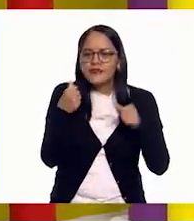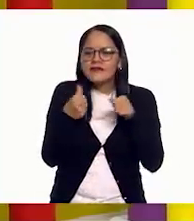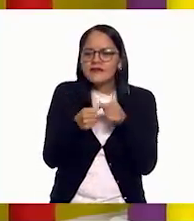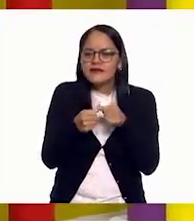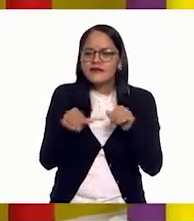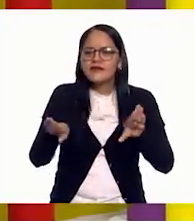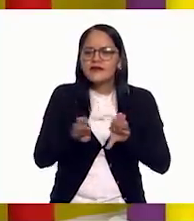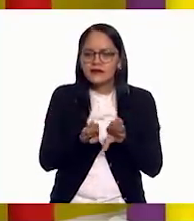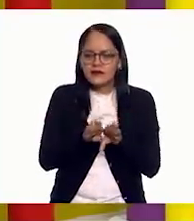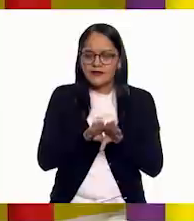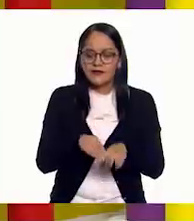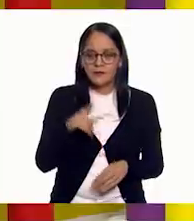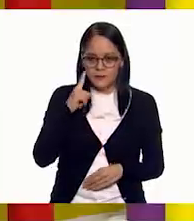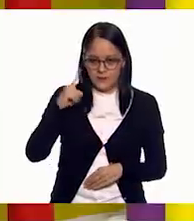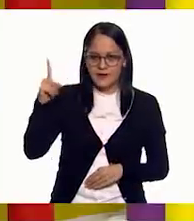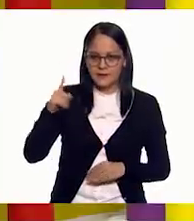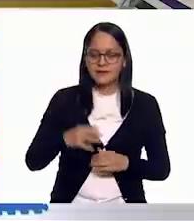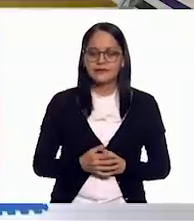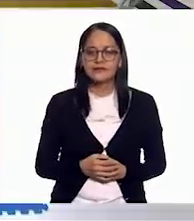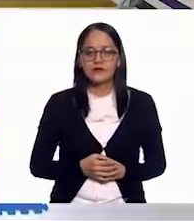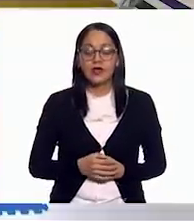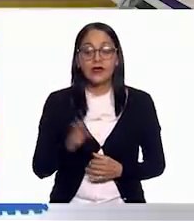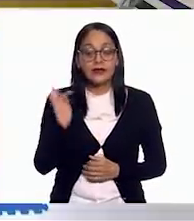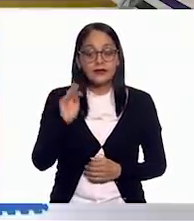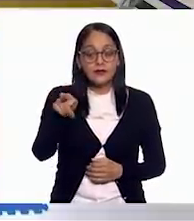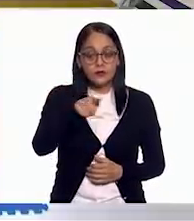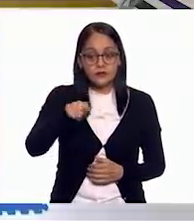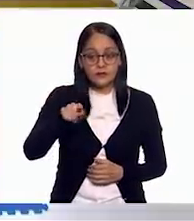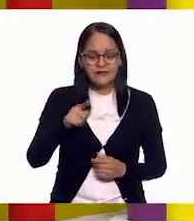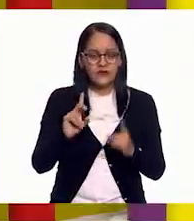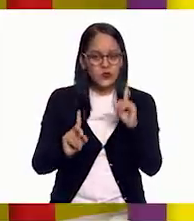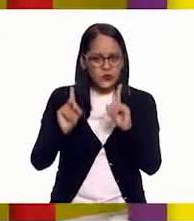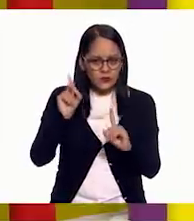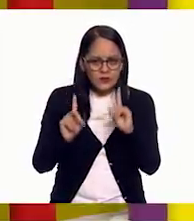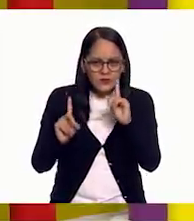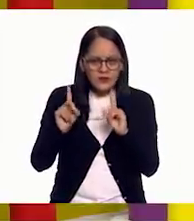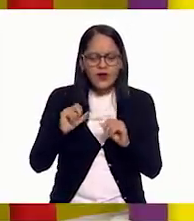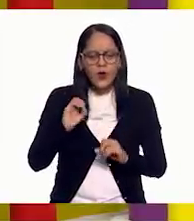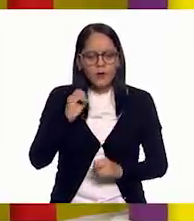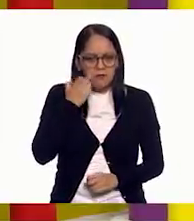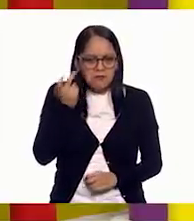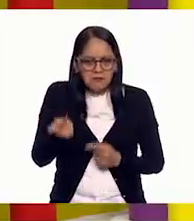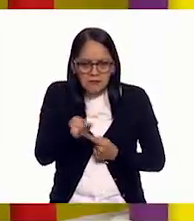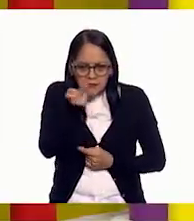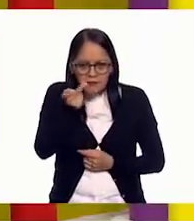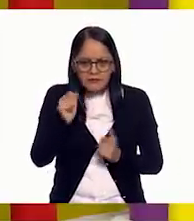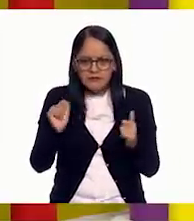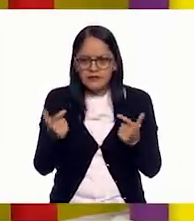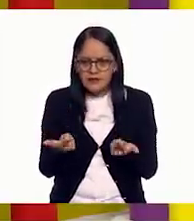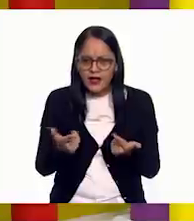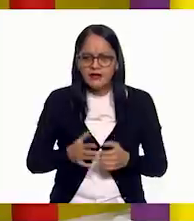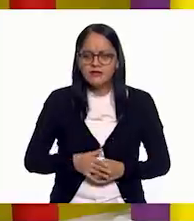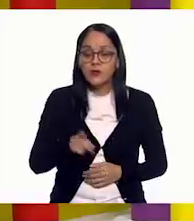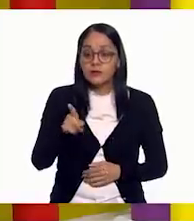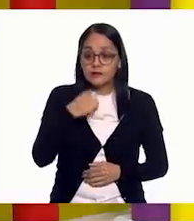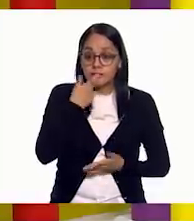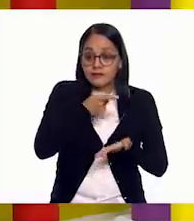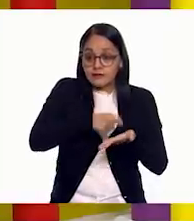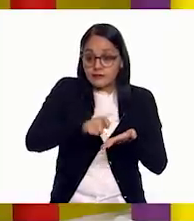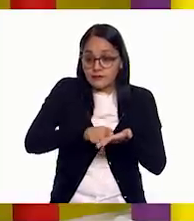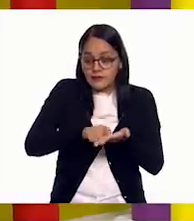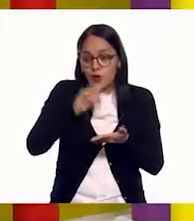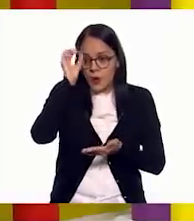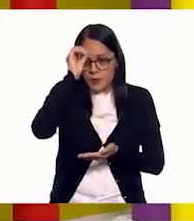estos textos. Y si alguno de ustedes tiene alguna duda o quiere preguntarnos algo, quiere escribir algún